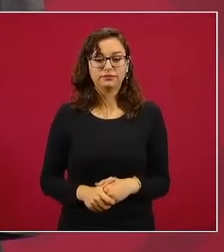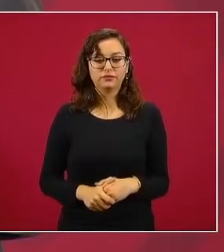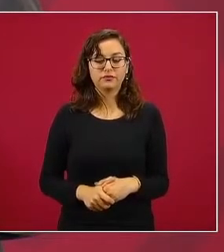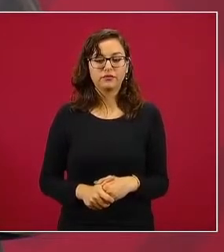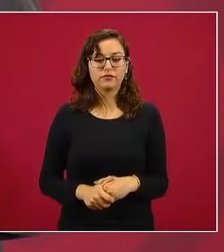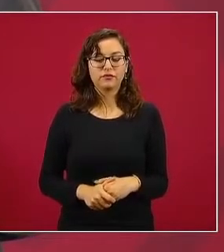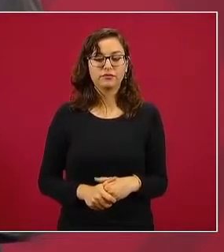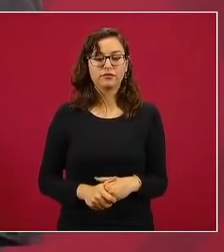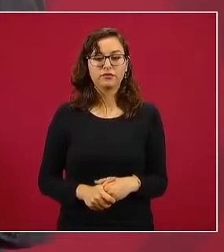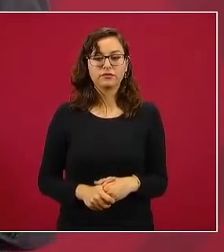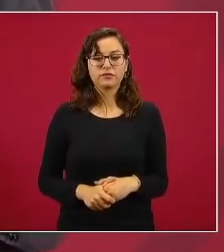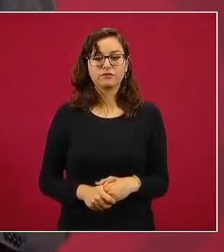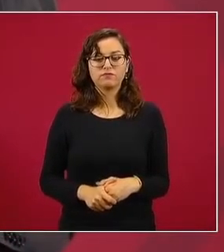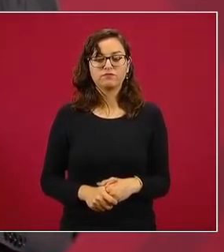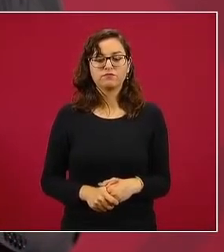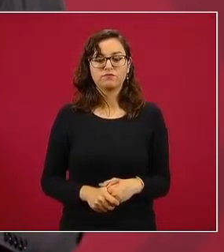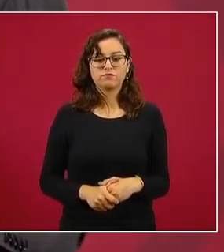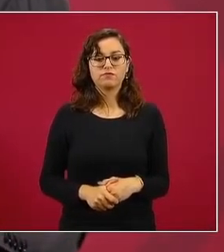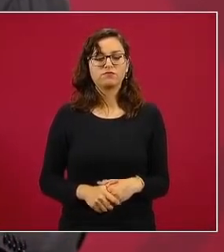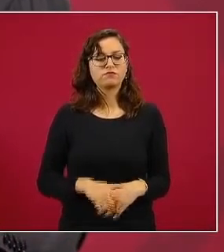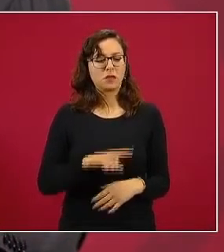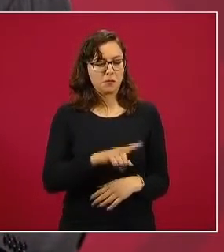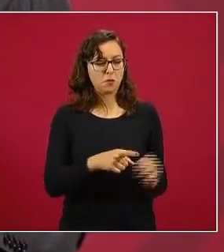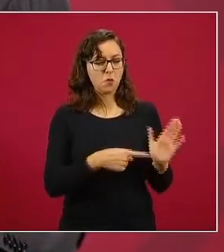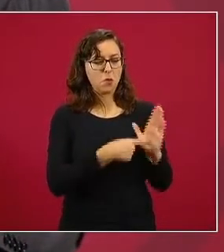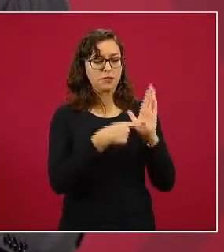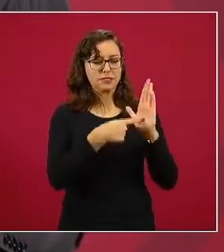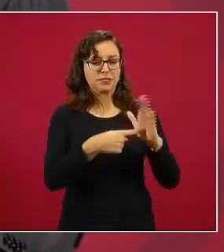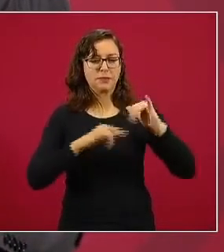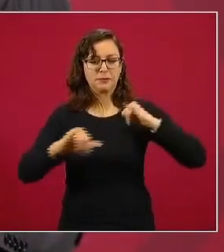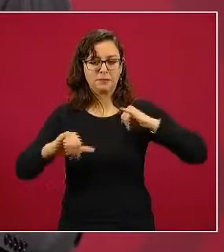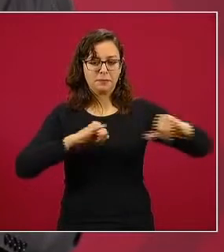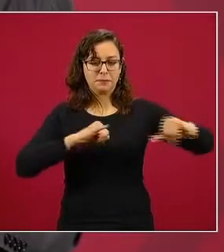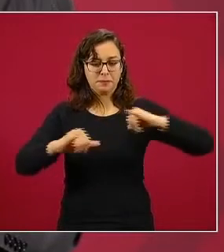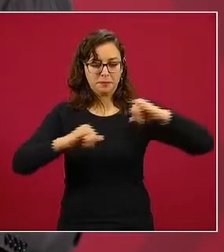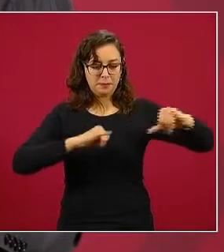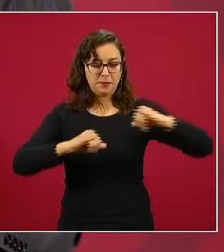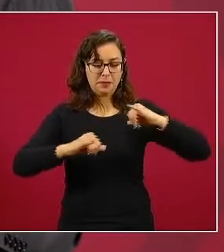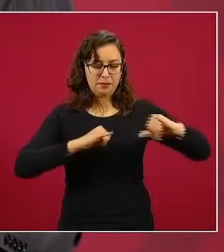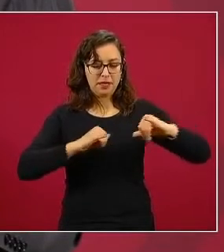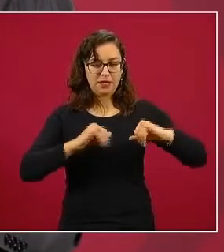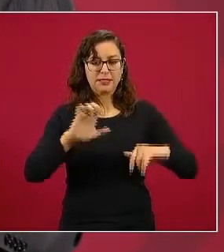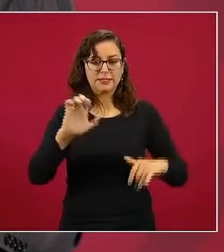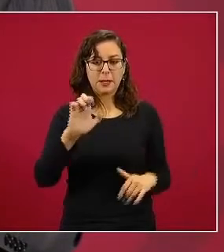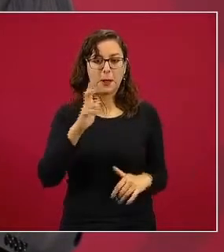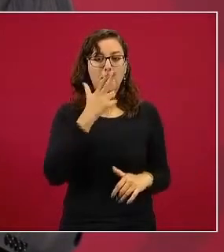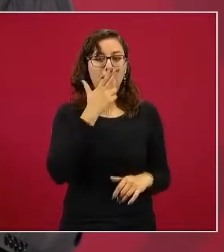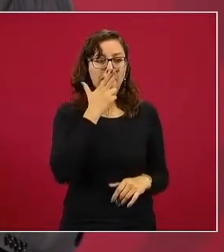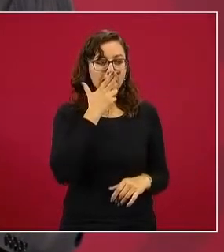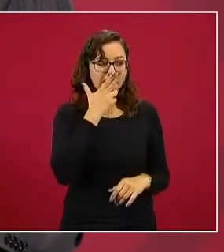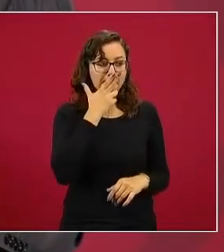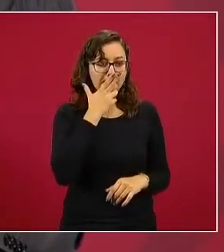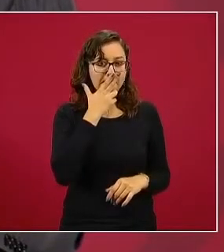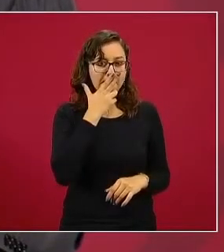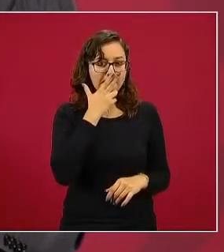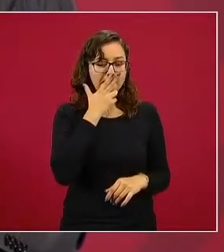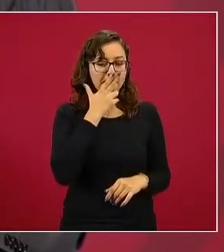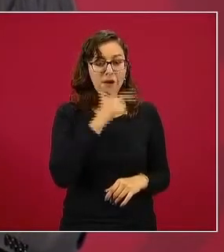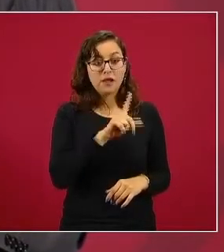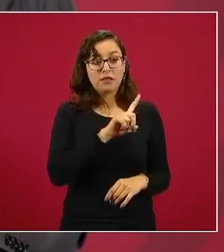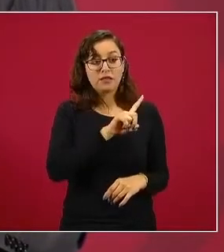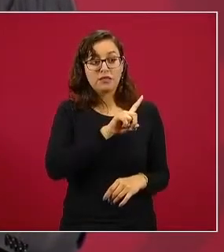puede ser primero un plano y luego si hay la manta